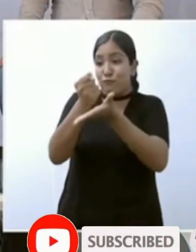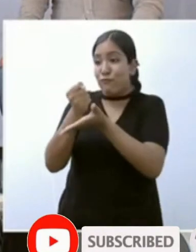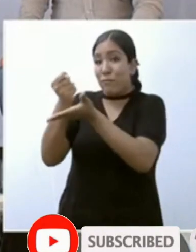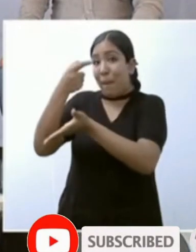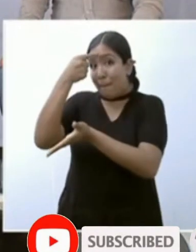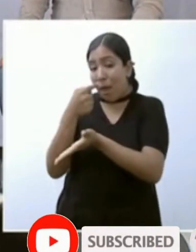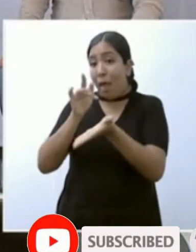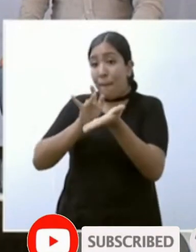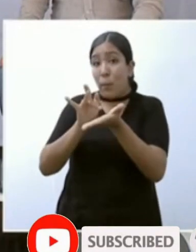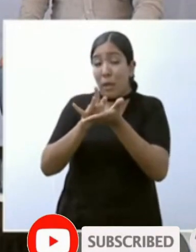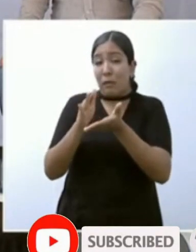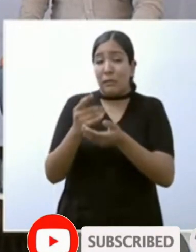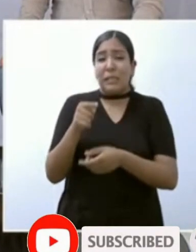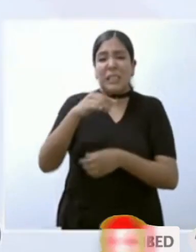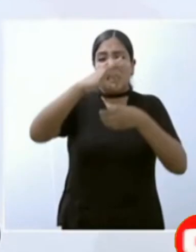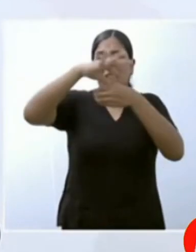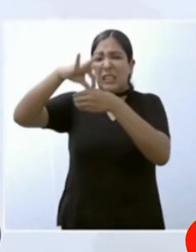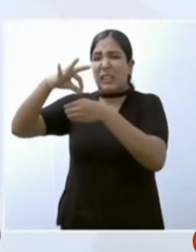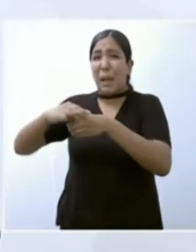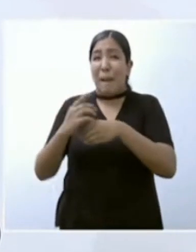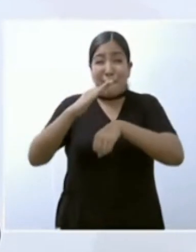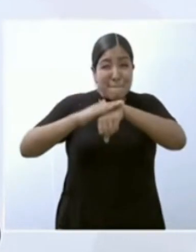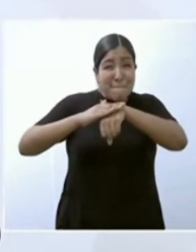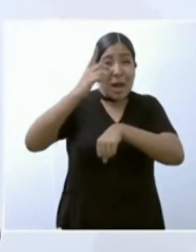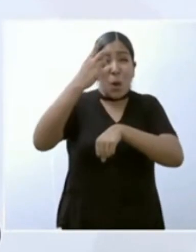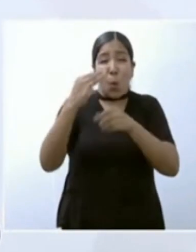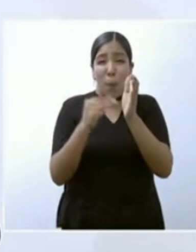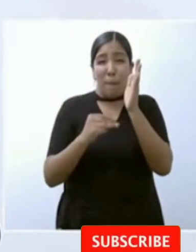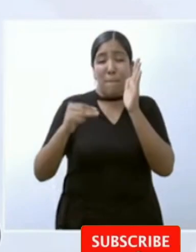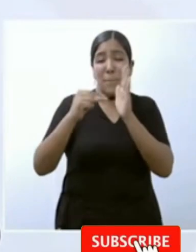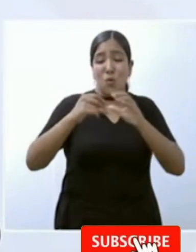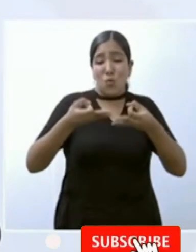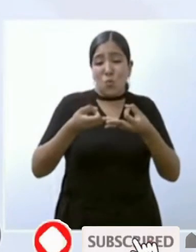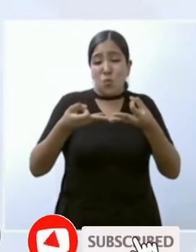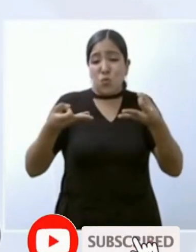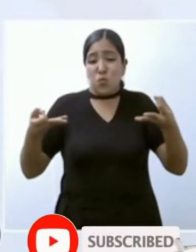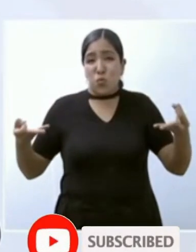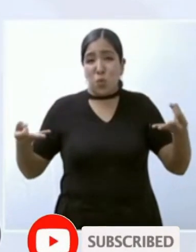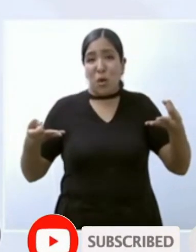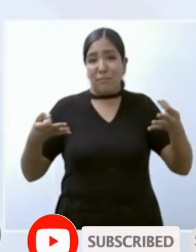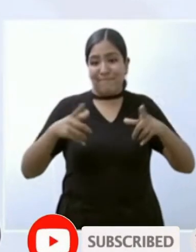más de un millón de hectáreas y trabajan como sembradores